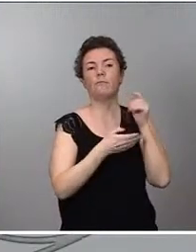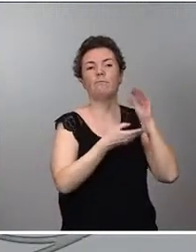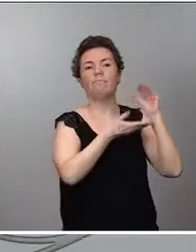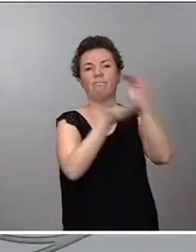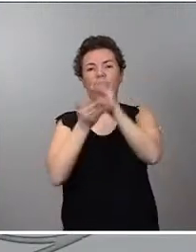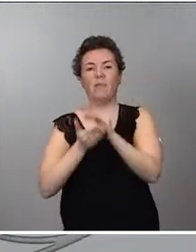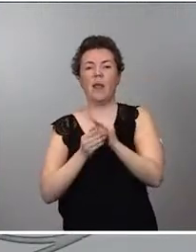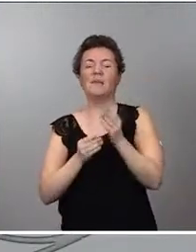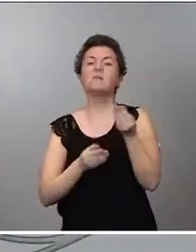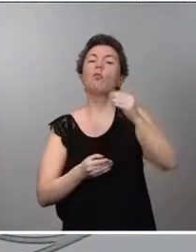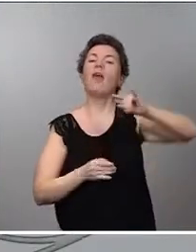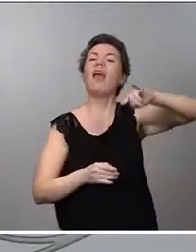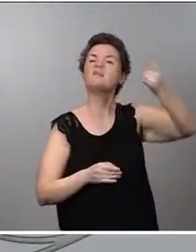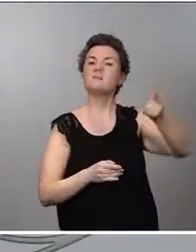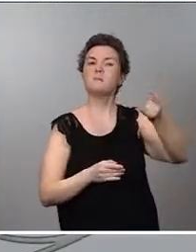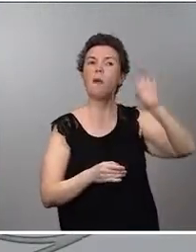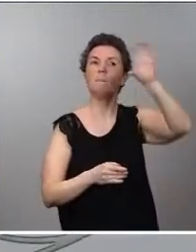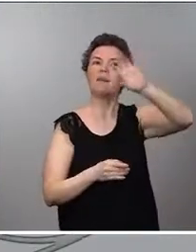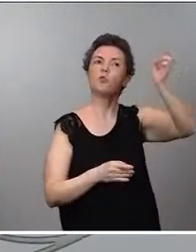y que vienen de otros estados miembros.